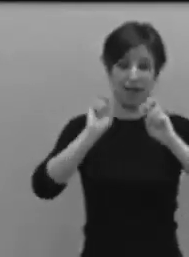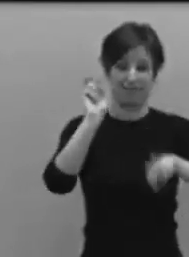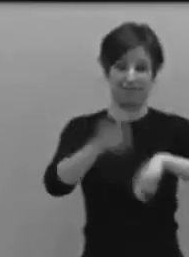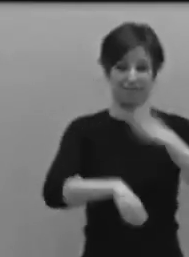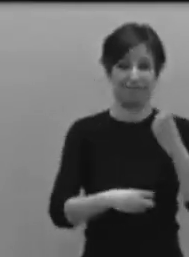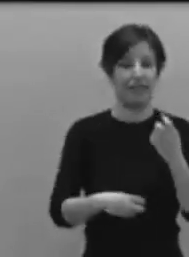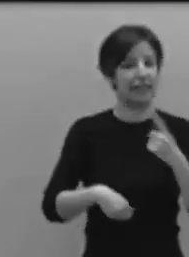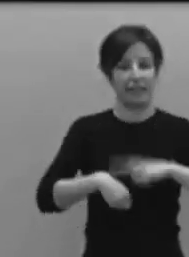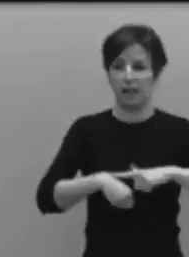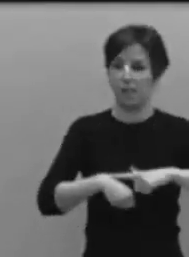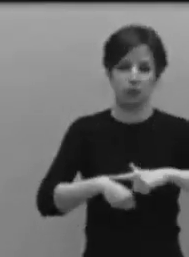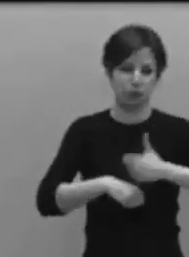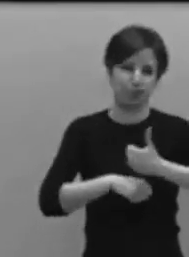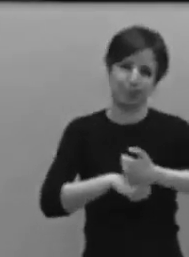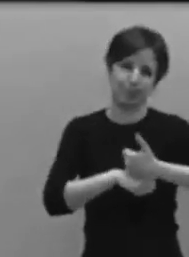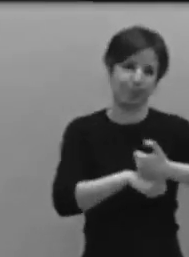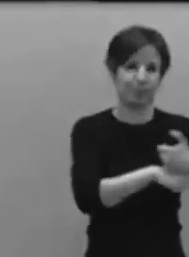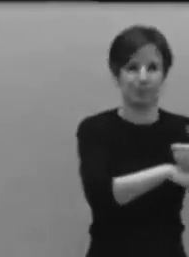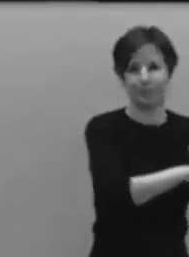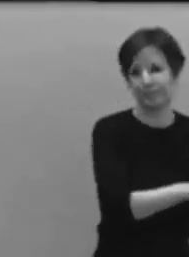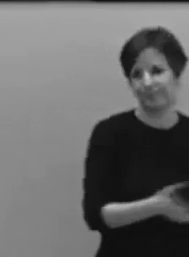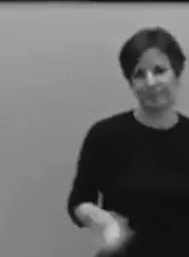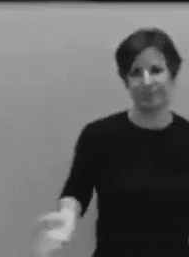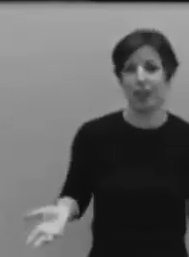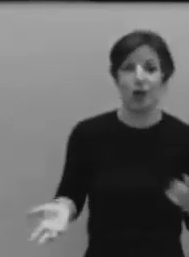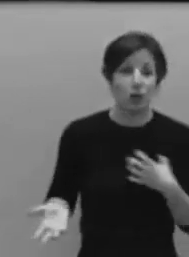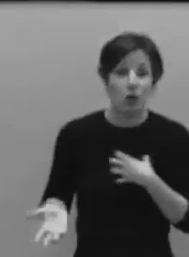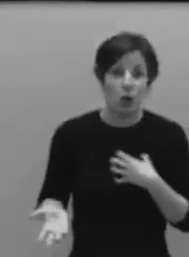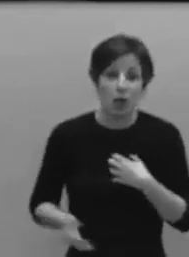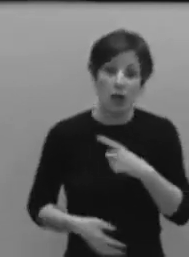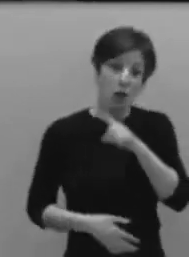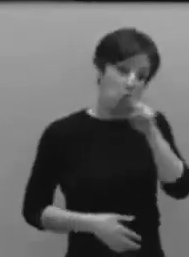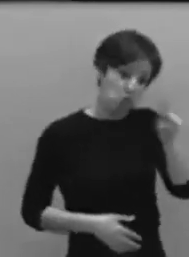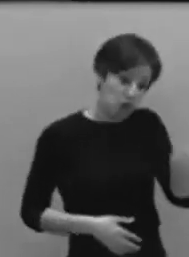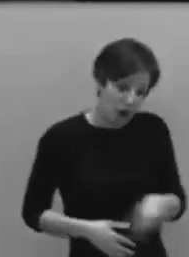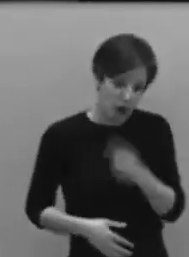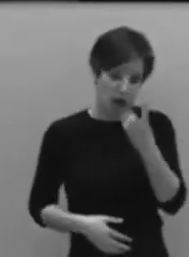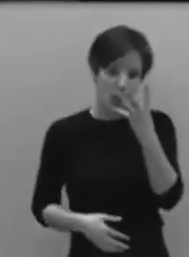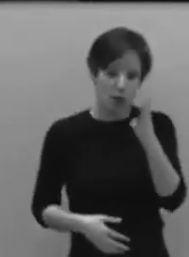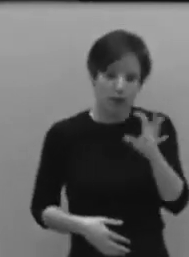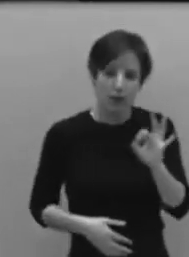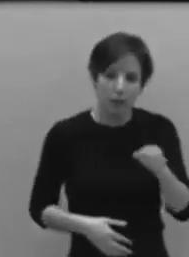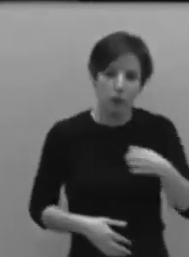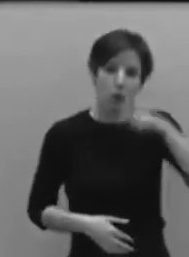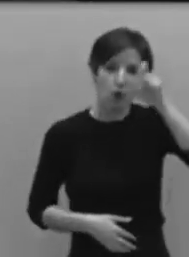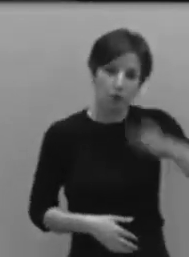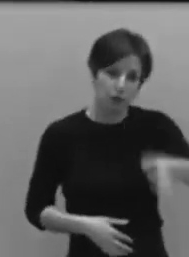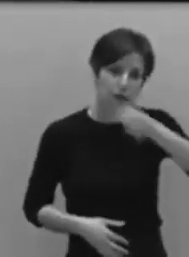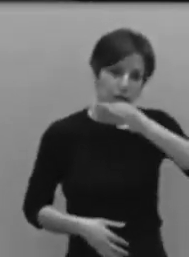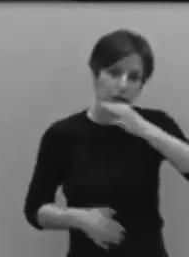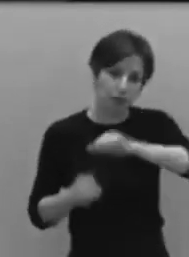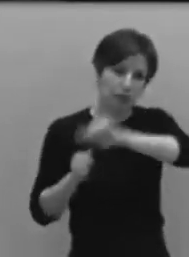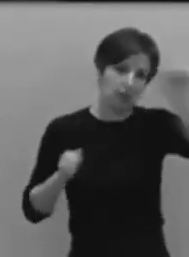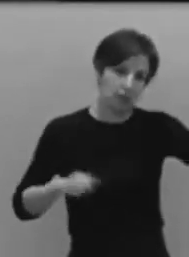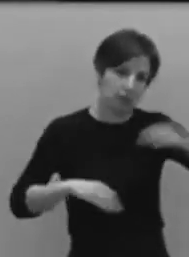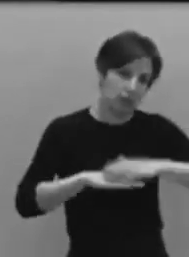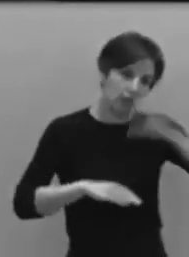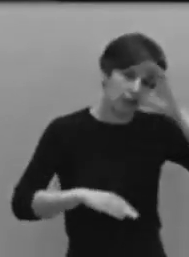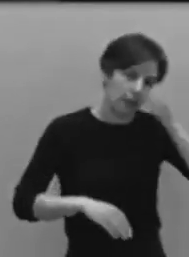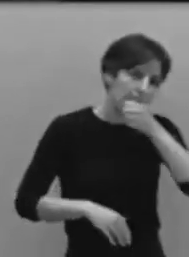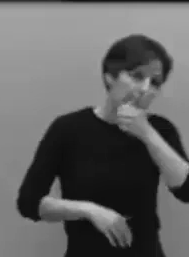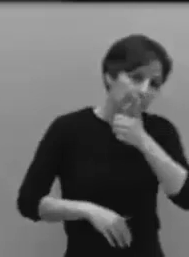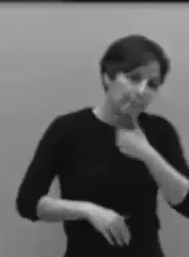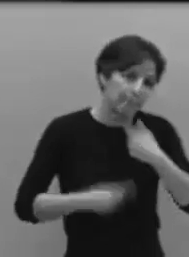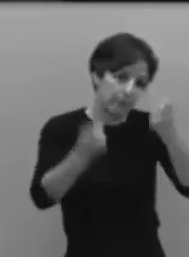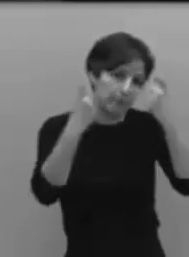hora, cuarenta minutos, oyendo a una persona todo el tiempo y dándonos lecciones de cosas sobre lo que